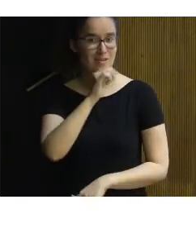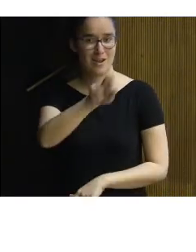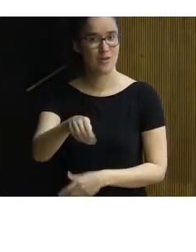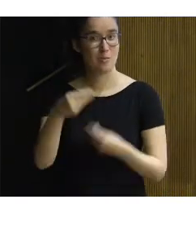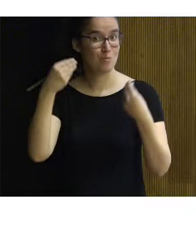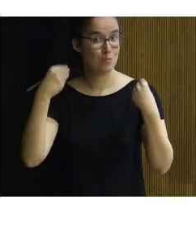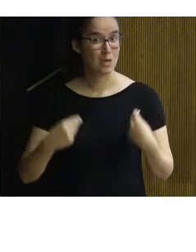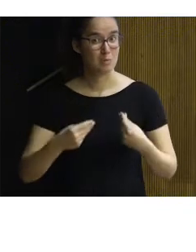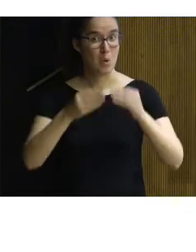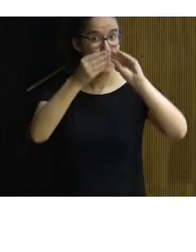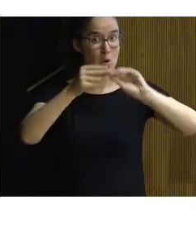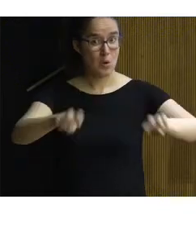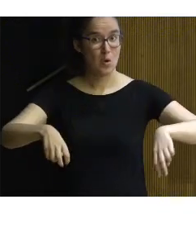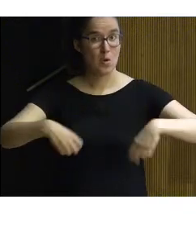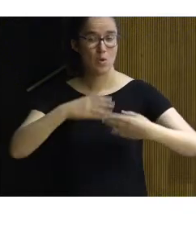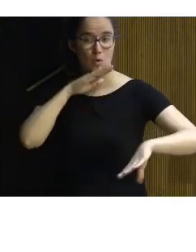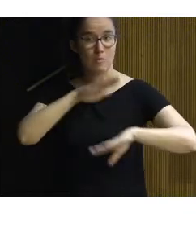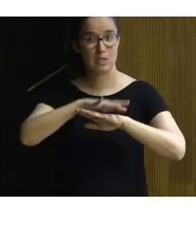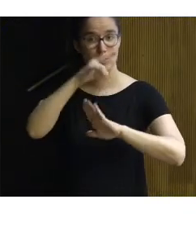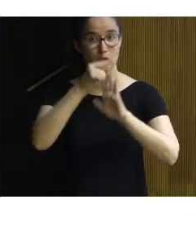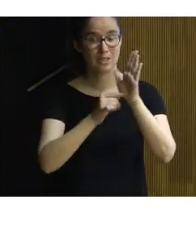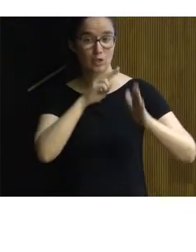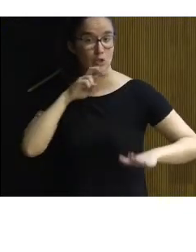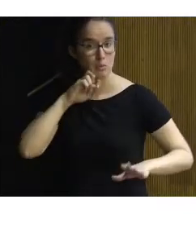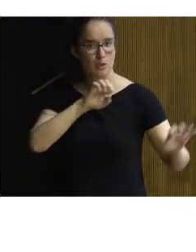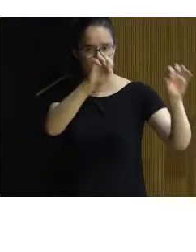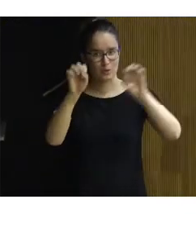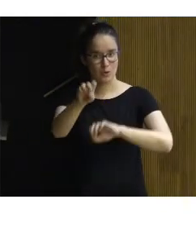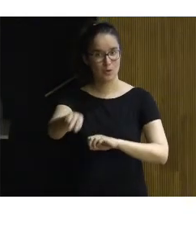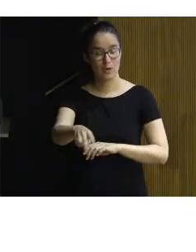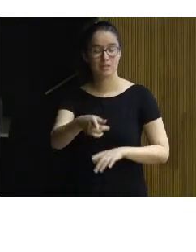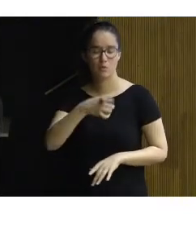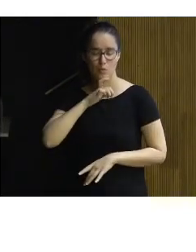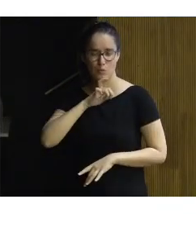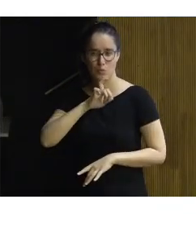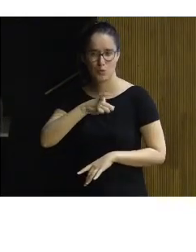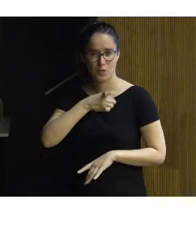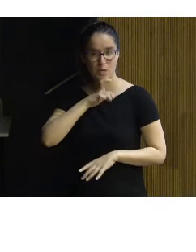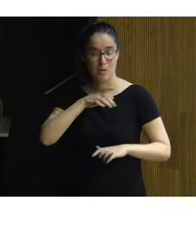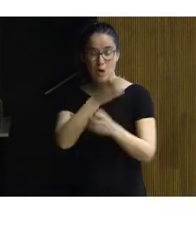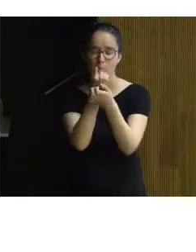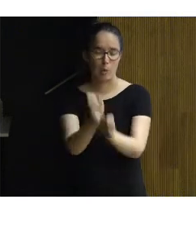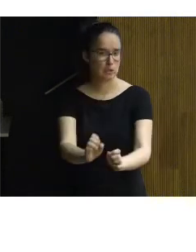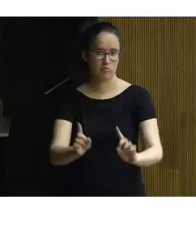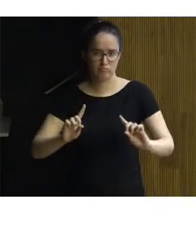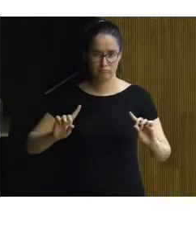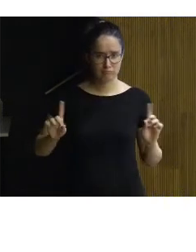lo mismo que no lo es restaurar cumpliendo con los criterios de conservación y protección. Es complicado, pero no es imposible.